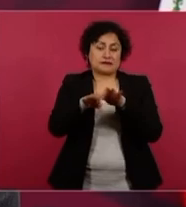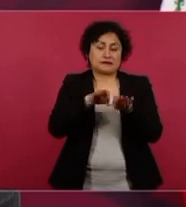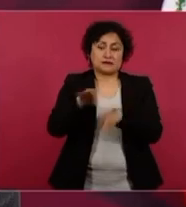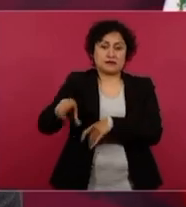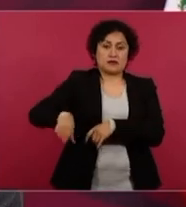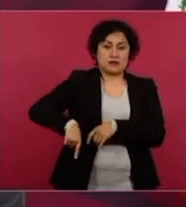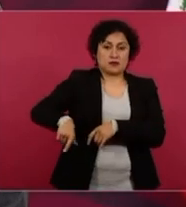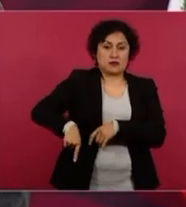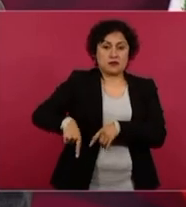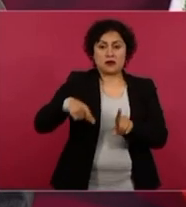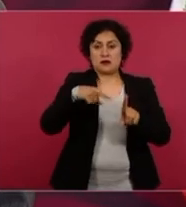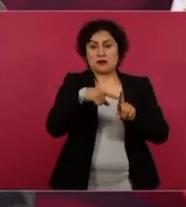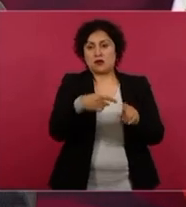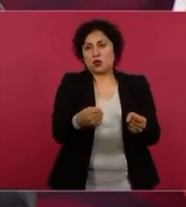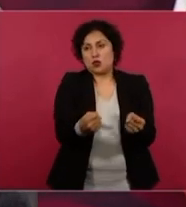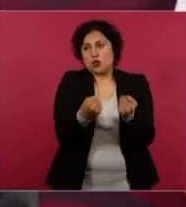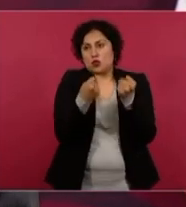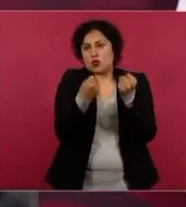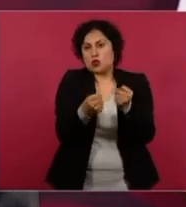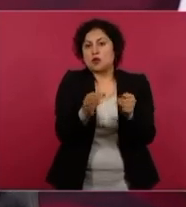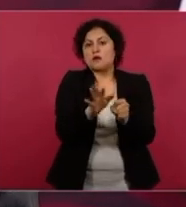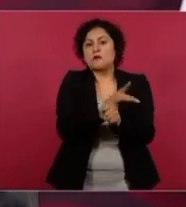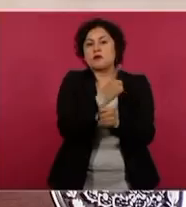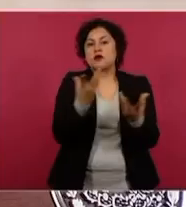poderoso, era su brazo derecho.